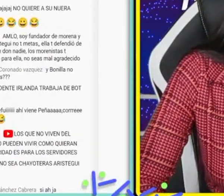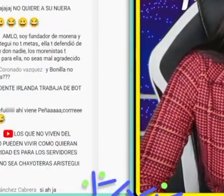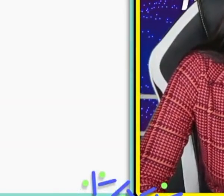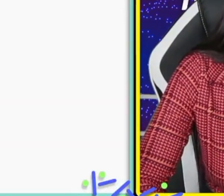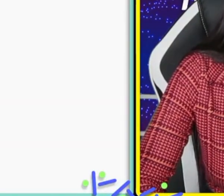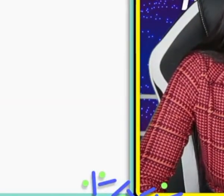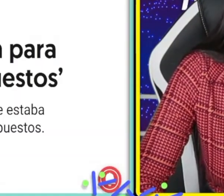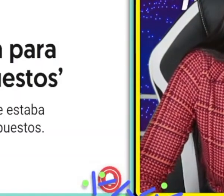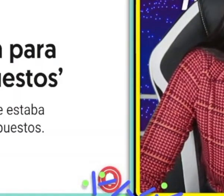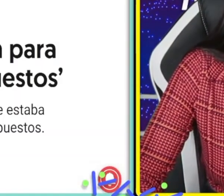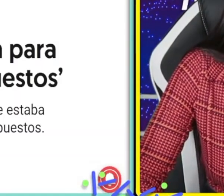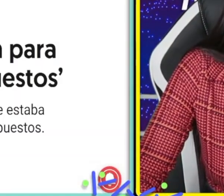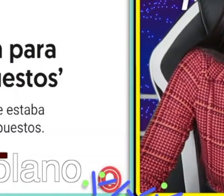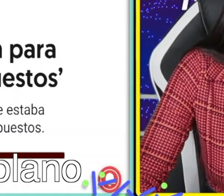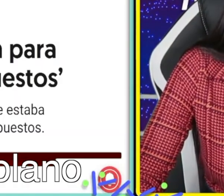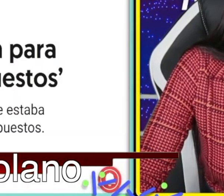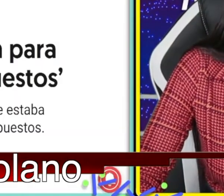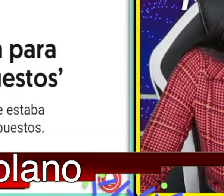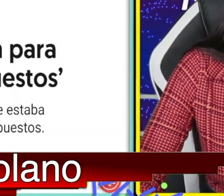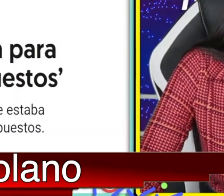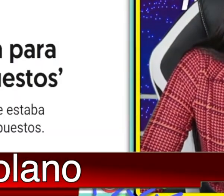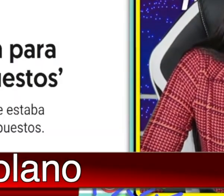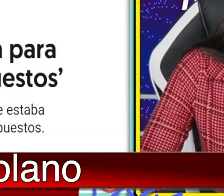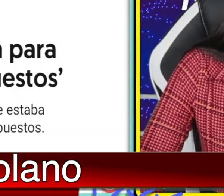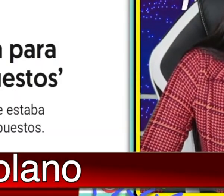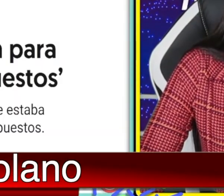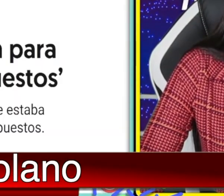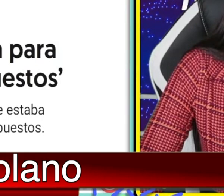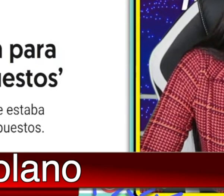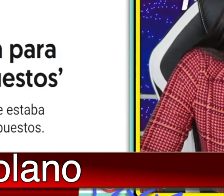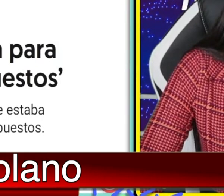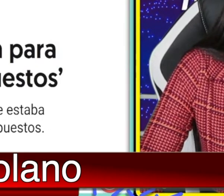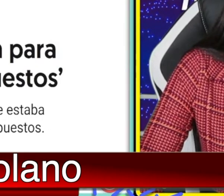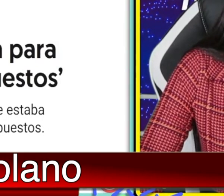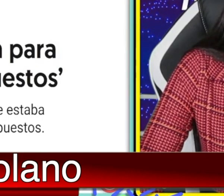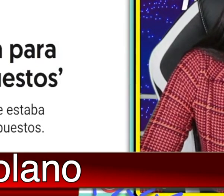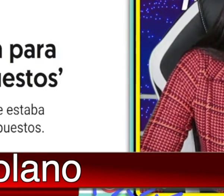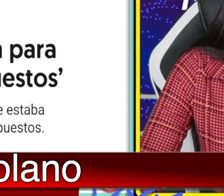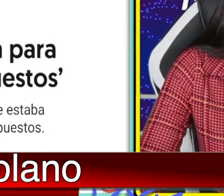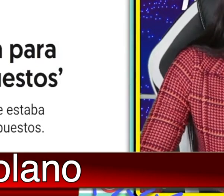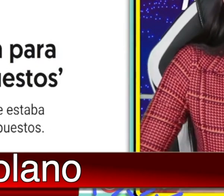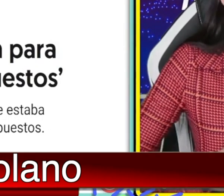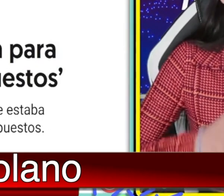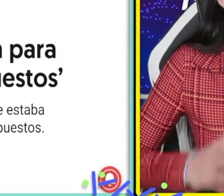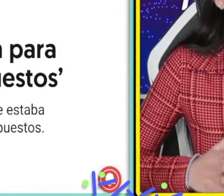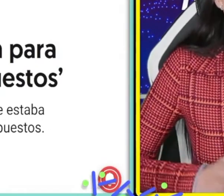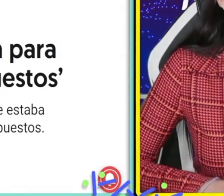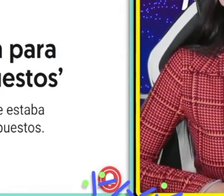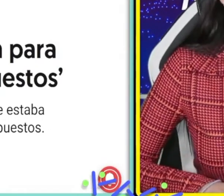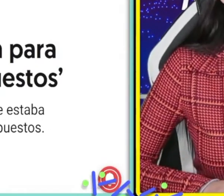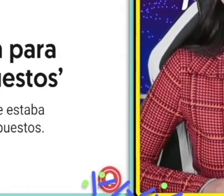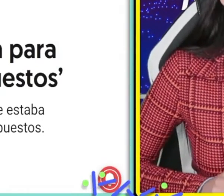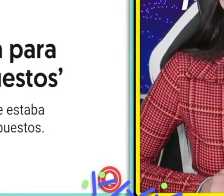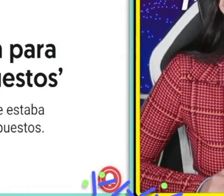Seguimos y aquí dice, ¿no? Por ejemplo, dice, Vale le pidió a López Obrador la receta para que los de arriba paguen impuestos. No hemos de